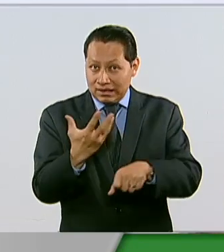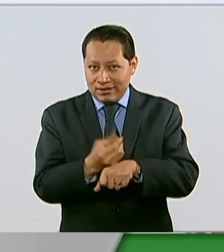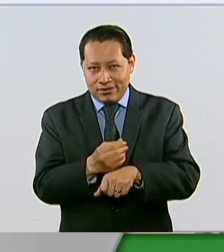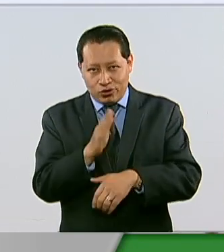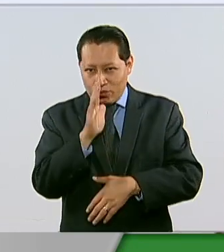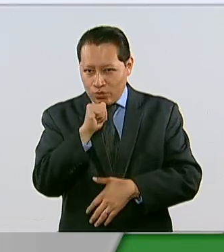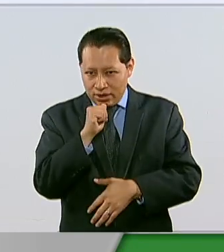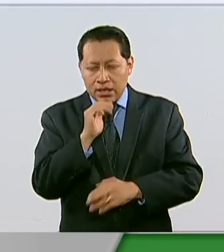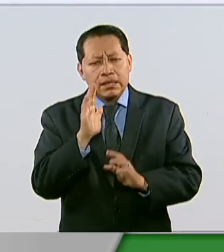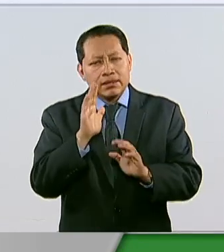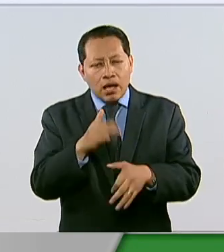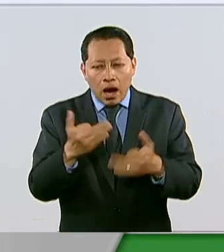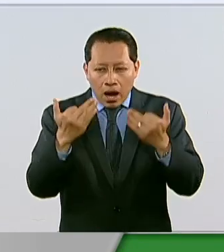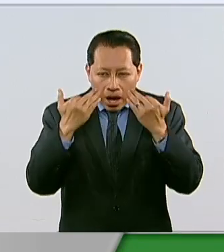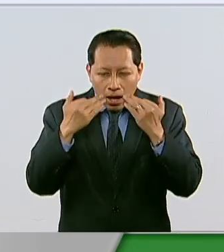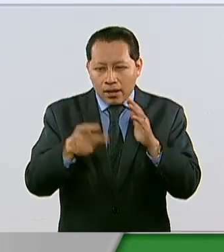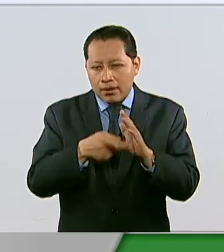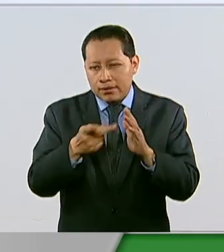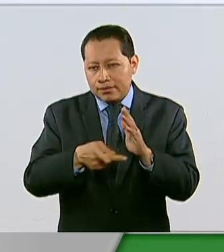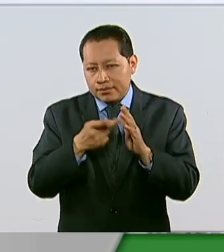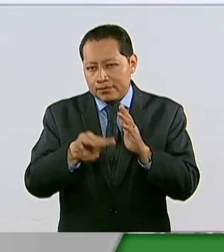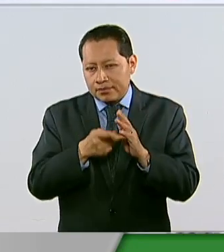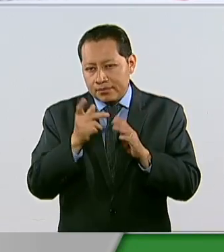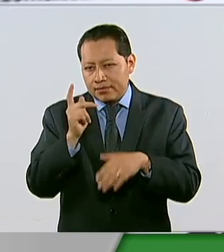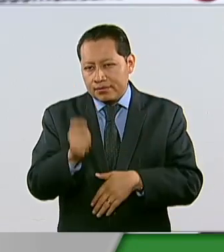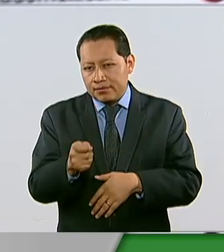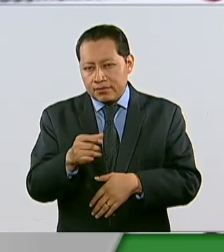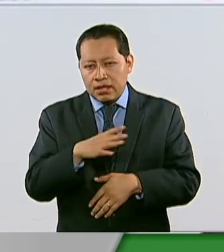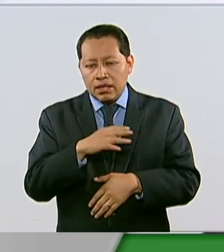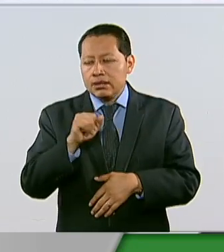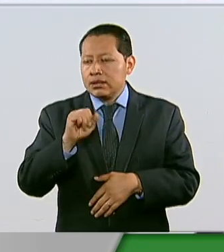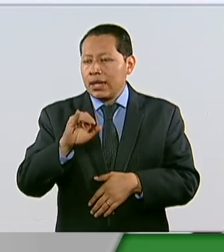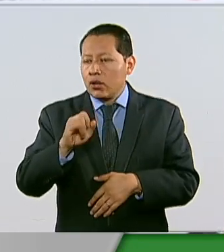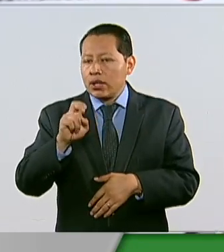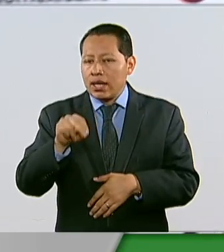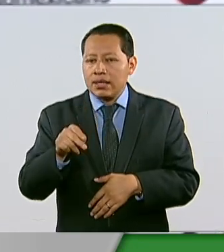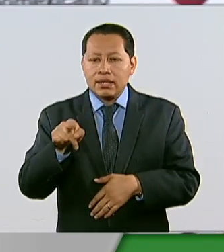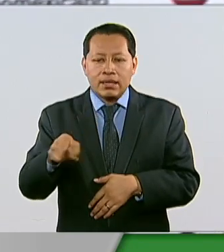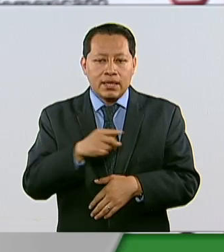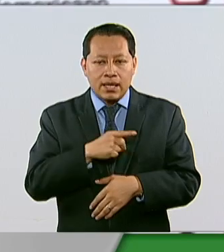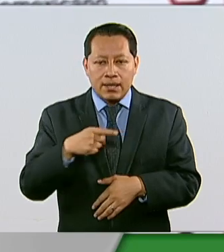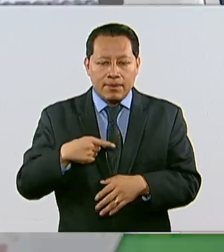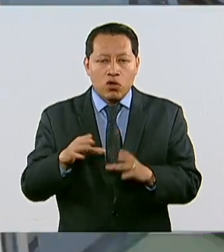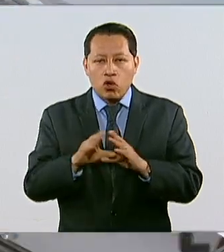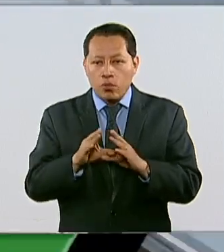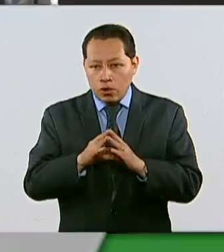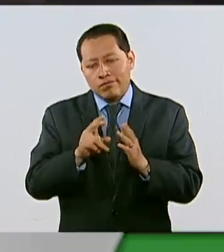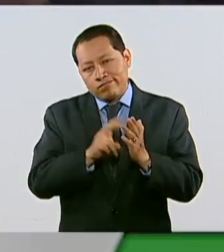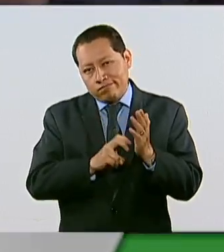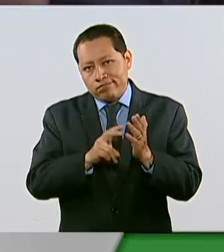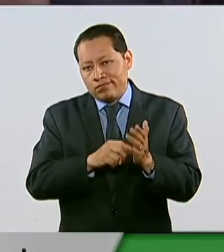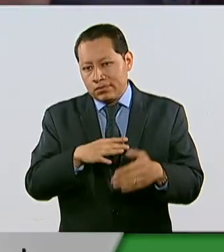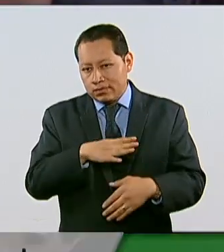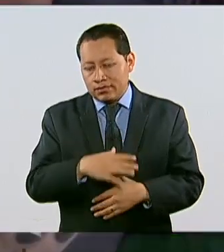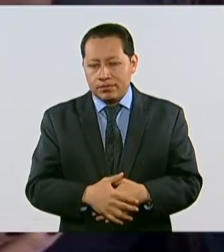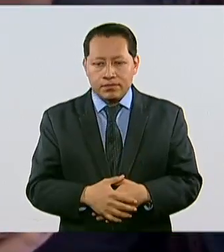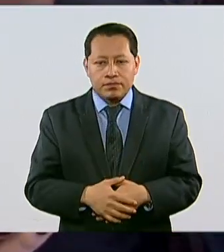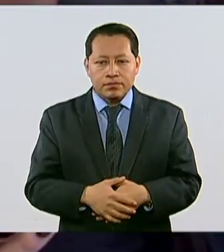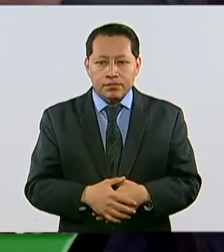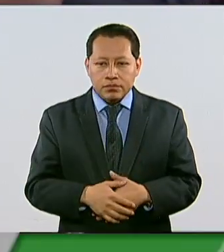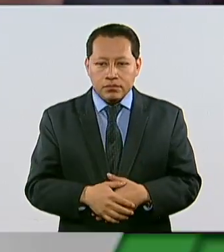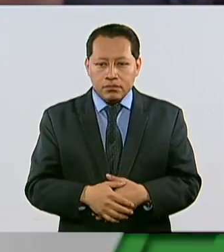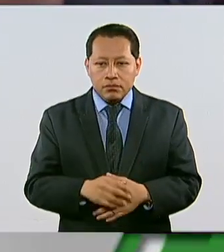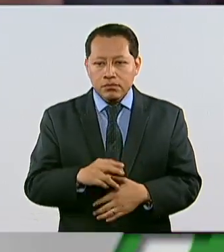Infelizmente lo hemos visto en varias ocasiones y ha sido la Suprema Corte la que ha tenido que corregir la plana. No es